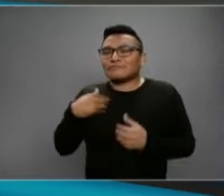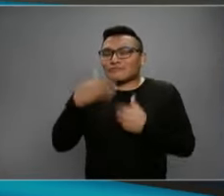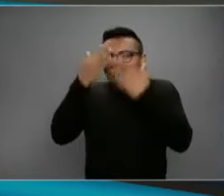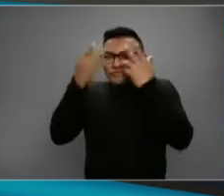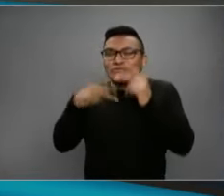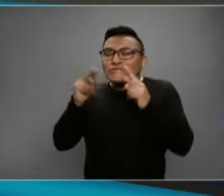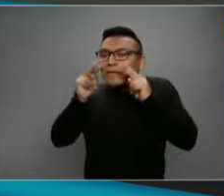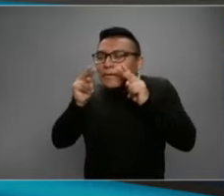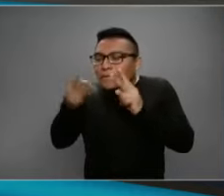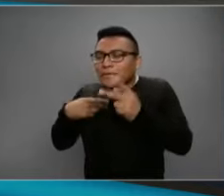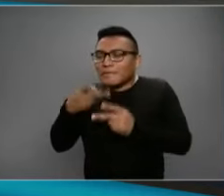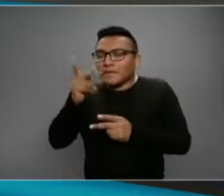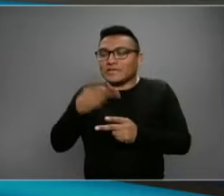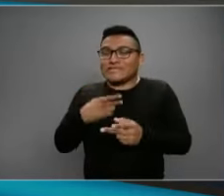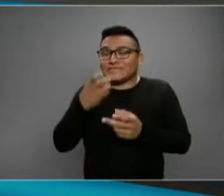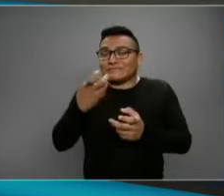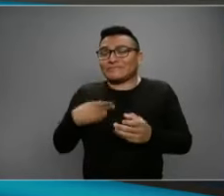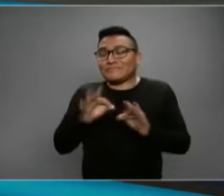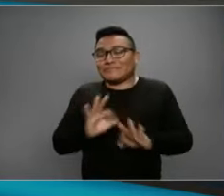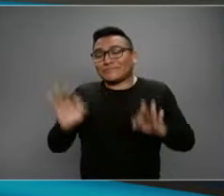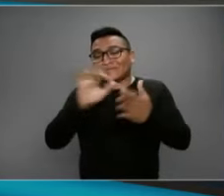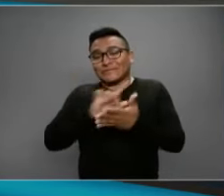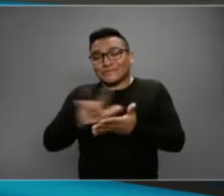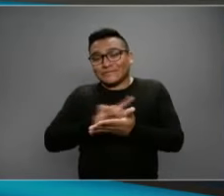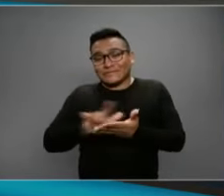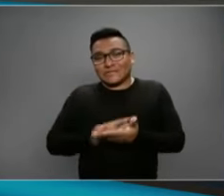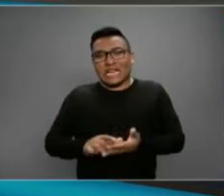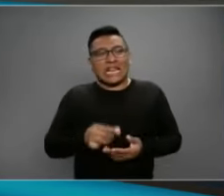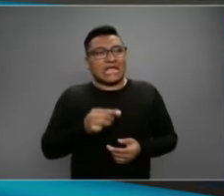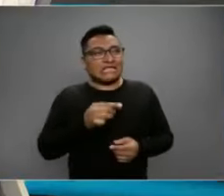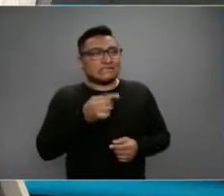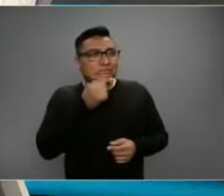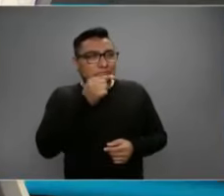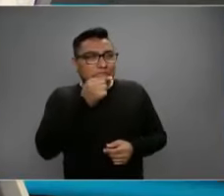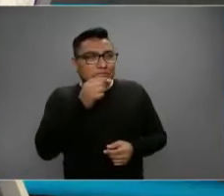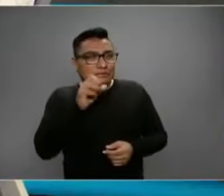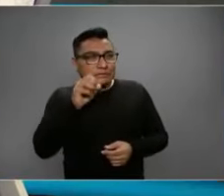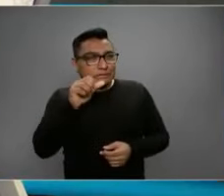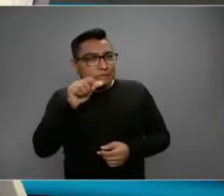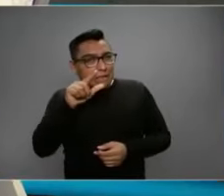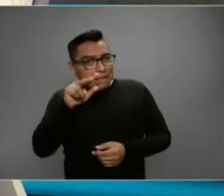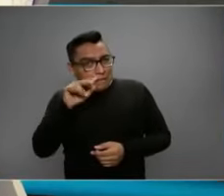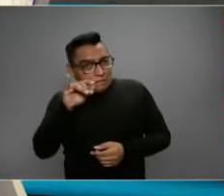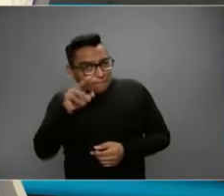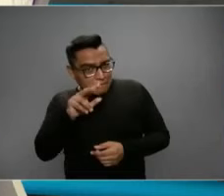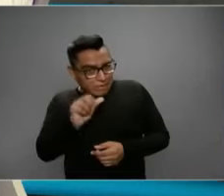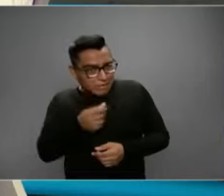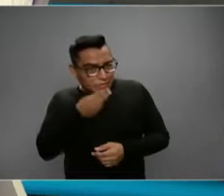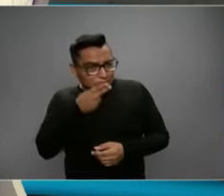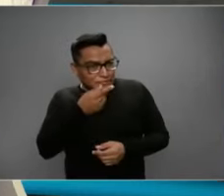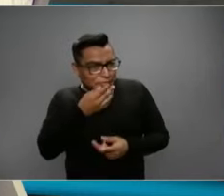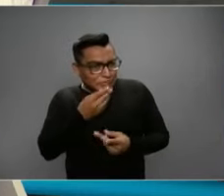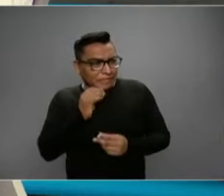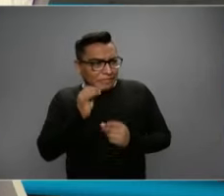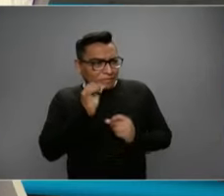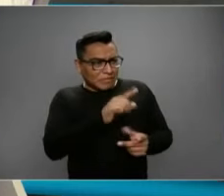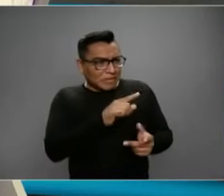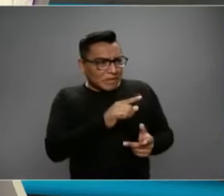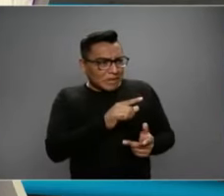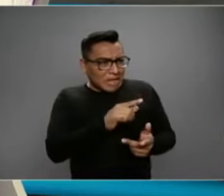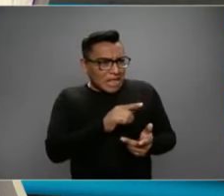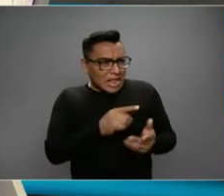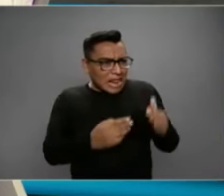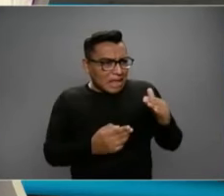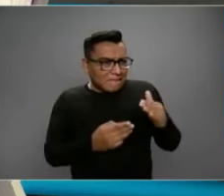por eso hay que estar limpiando constantemente. Las gotas de saliva en una superficie como esta de madera, ¿cuánto tiempo